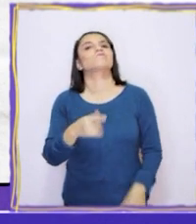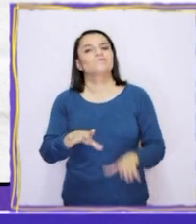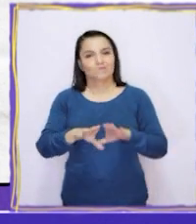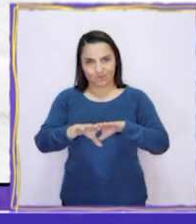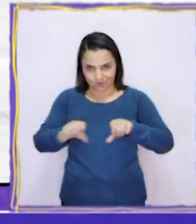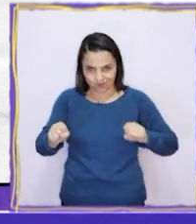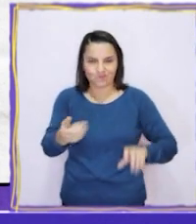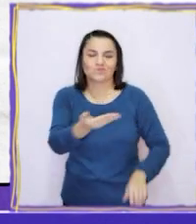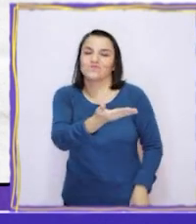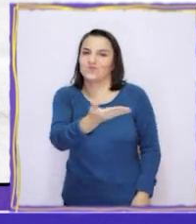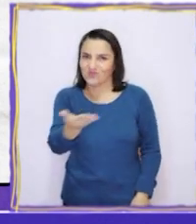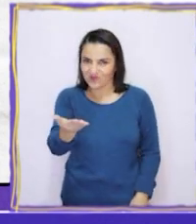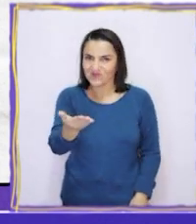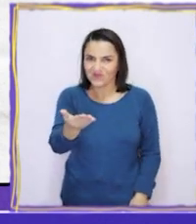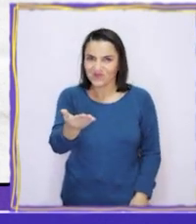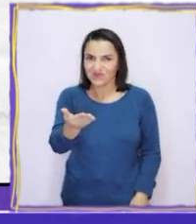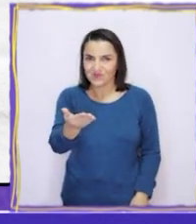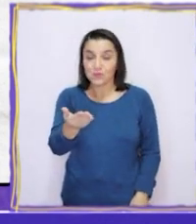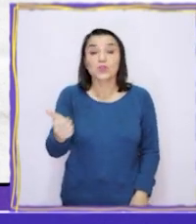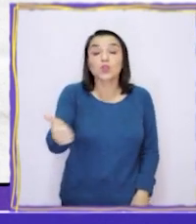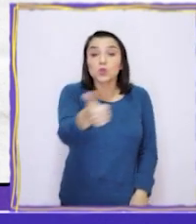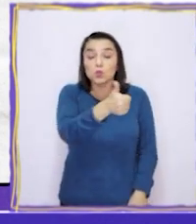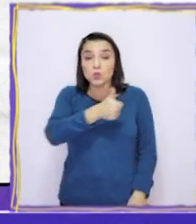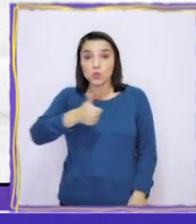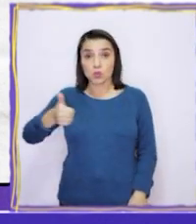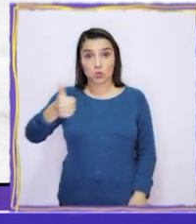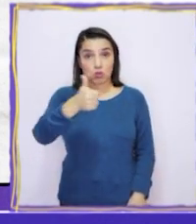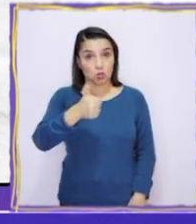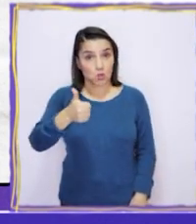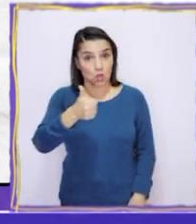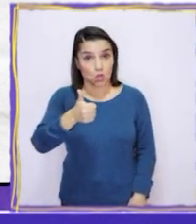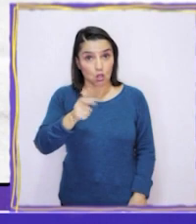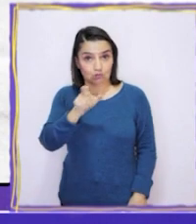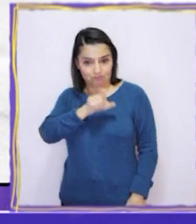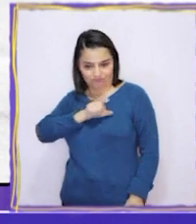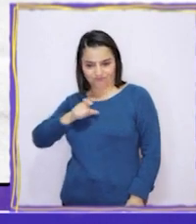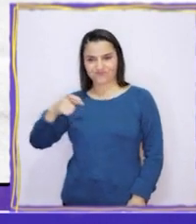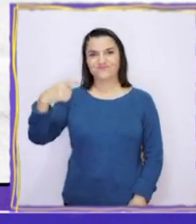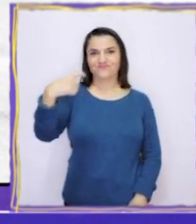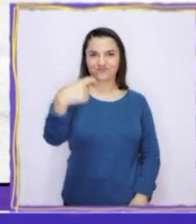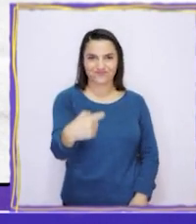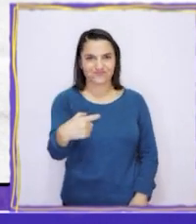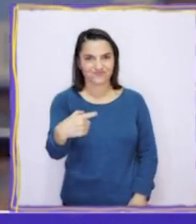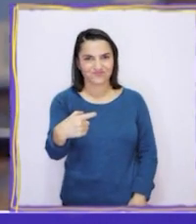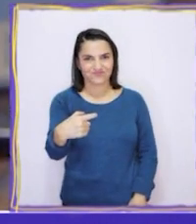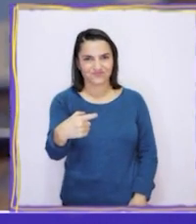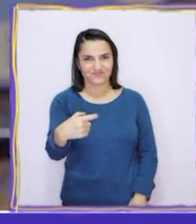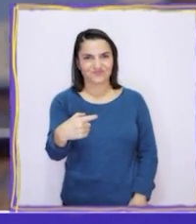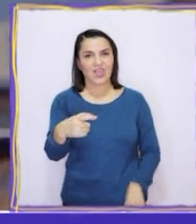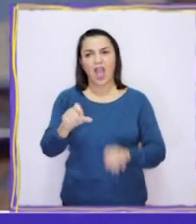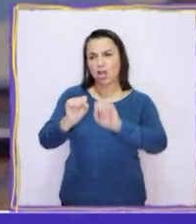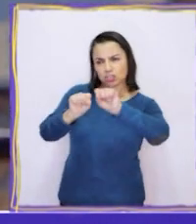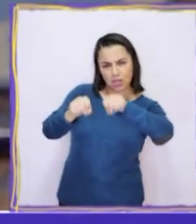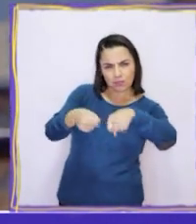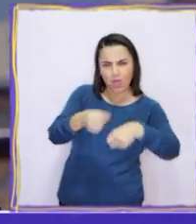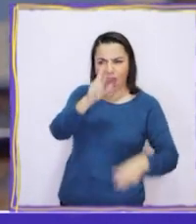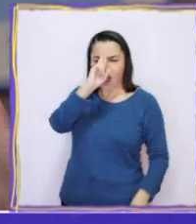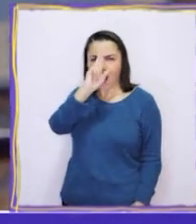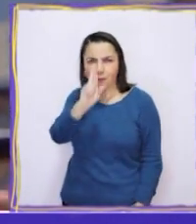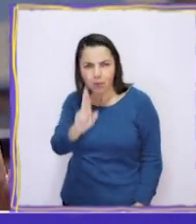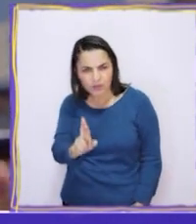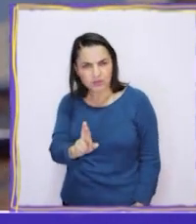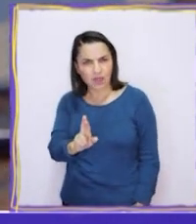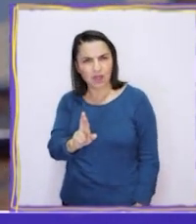Estoy muy de acuerdo con ustedes. Todos tenemos que ponernos en el lugar del otro. Aceptarlos